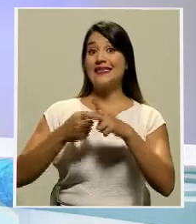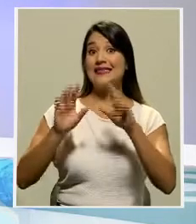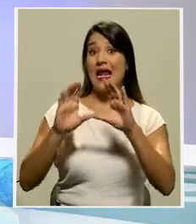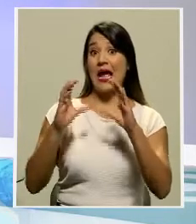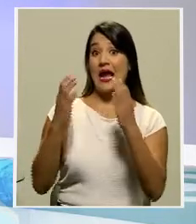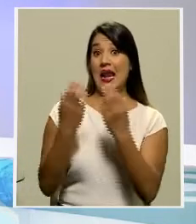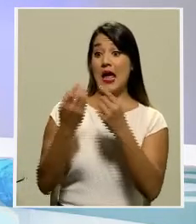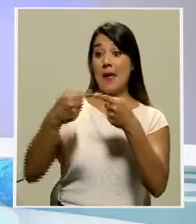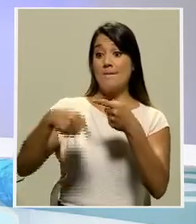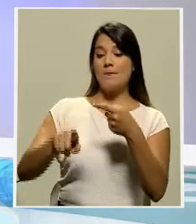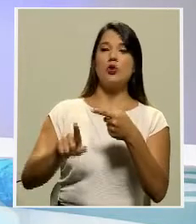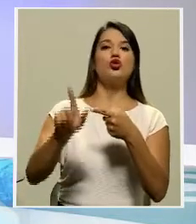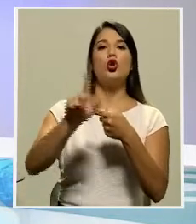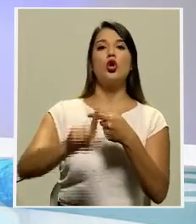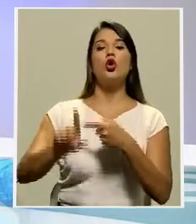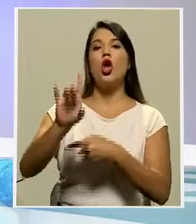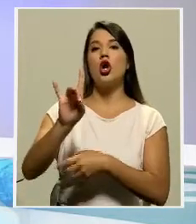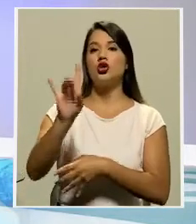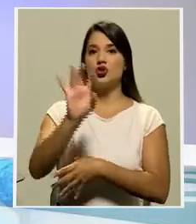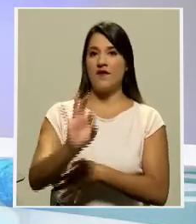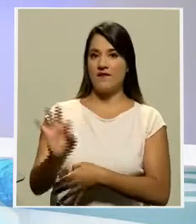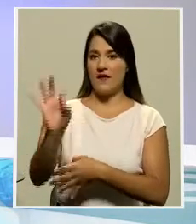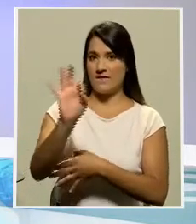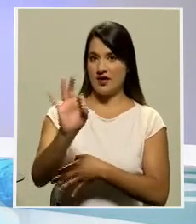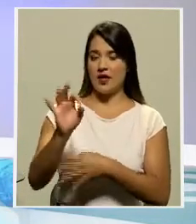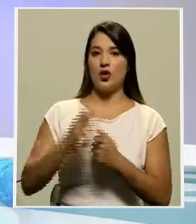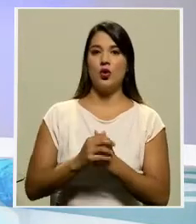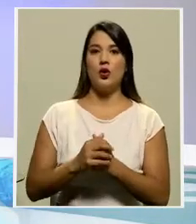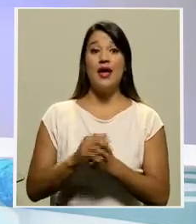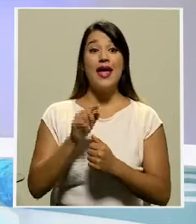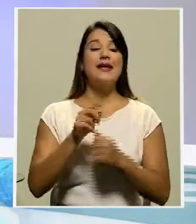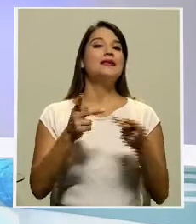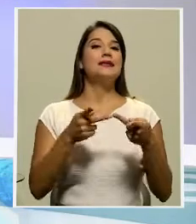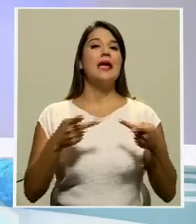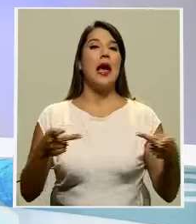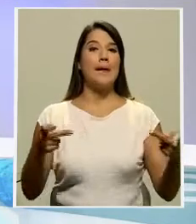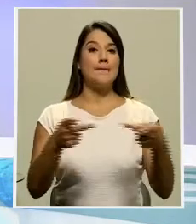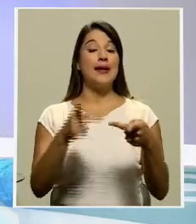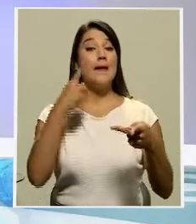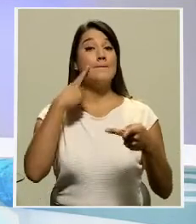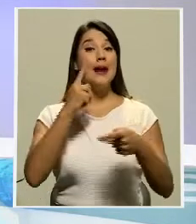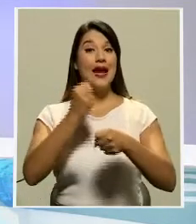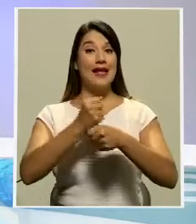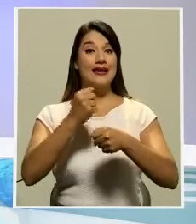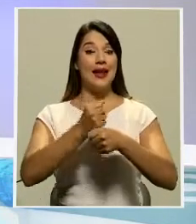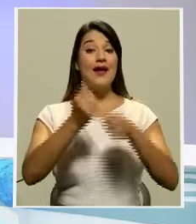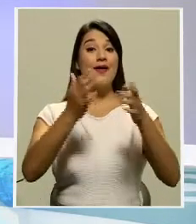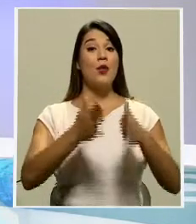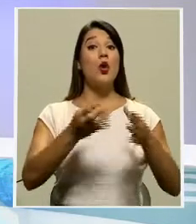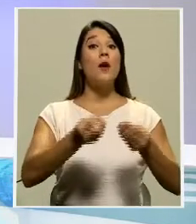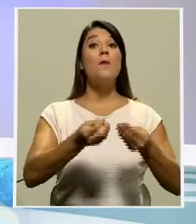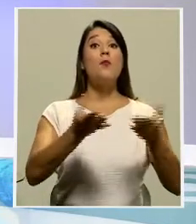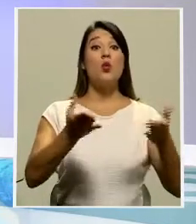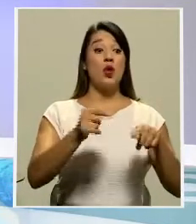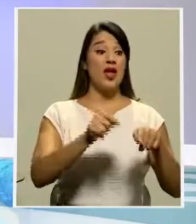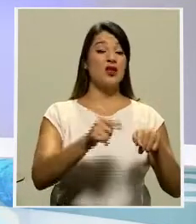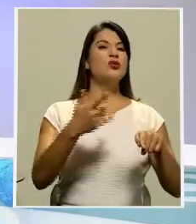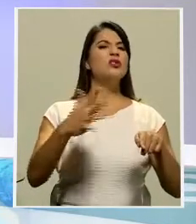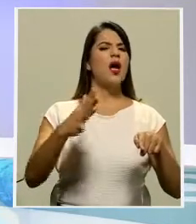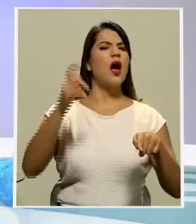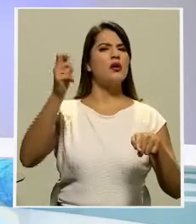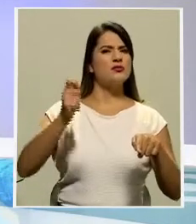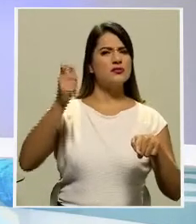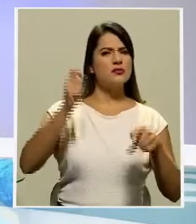lunes 8 de febrero. Se trata de las plazas de empleados públicos jubilados o despedidos